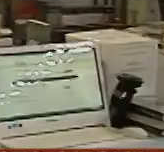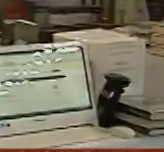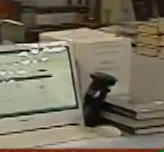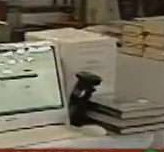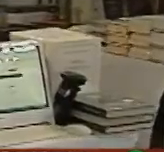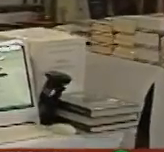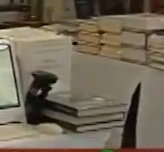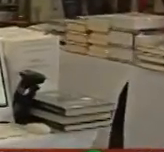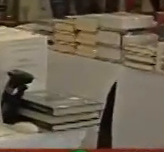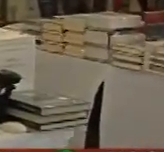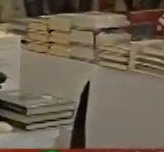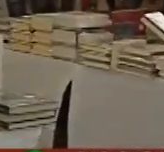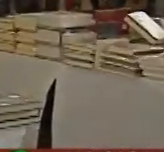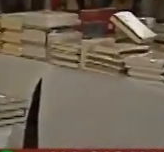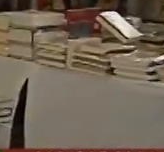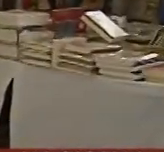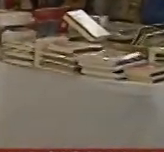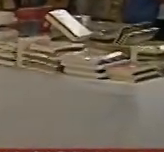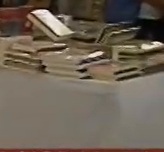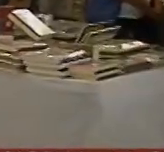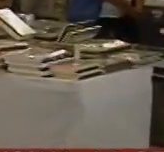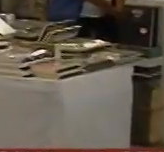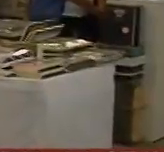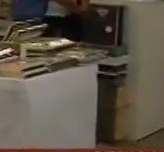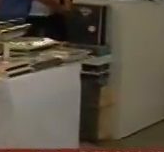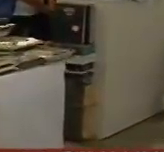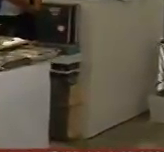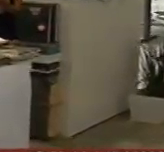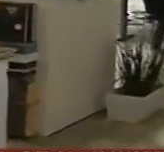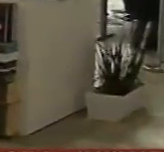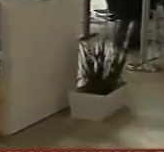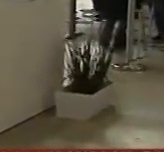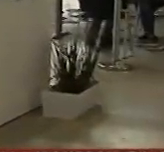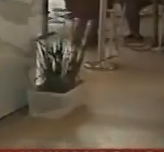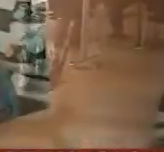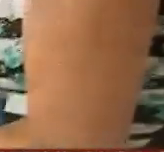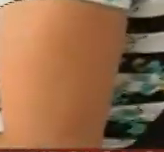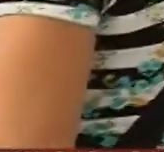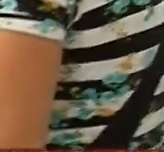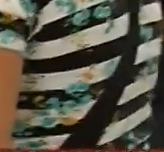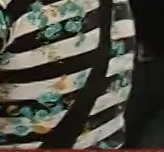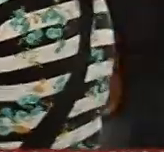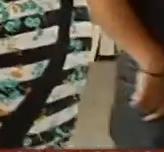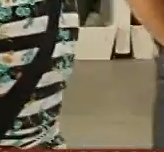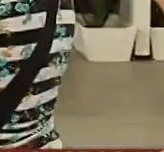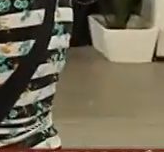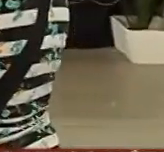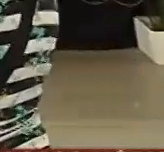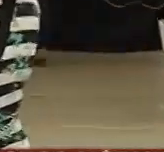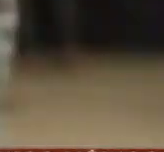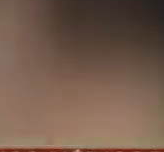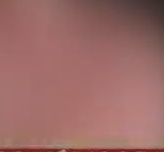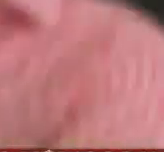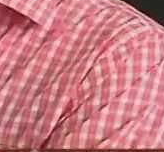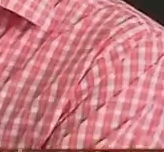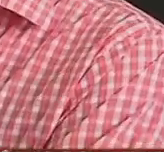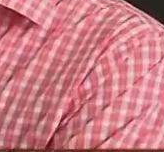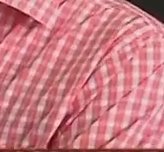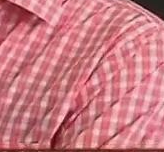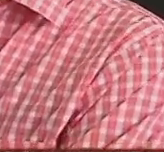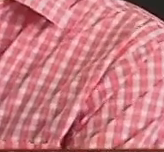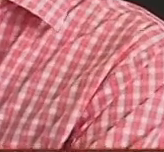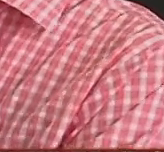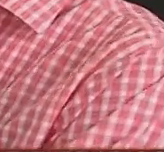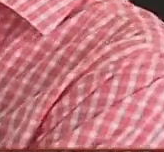En esta octava edición de la feria participan 65 expositores que mostraron sus productos a miles de asistentes. Uno de